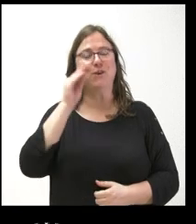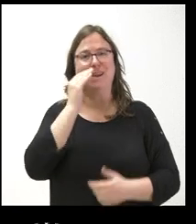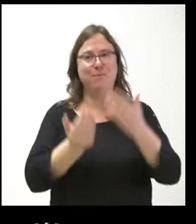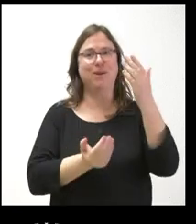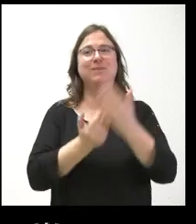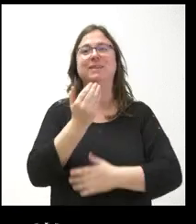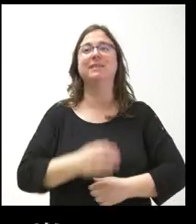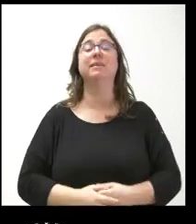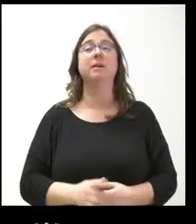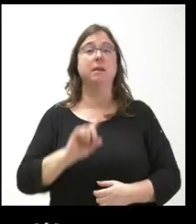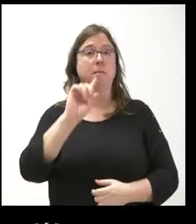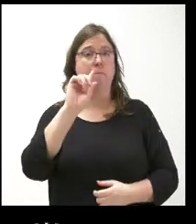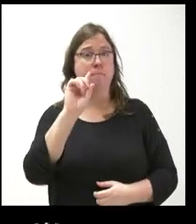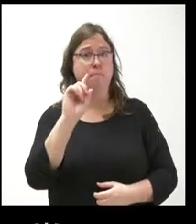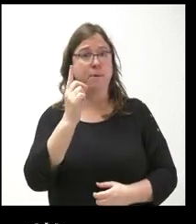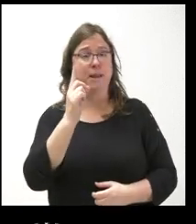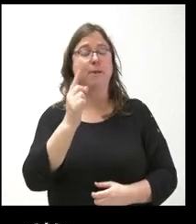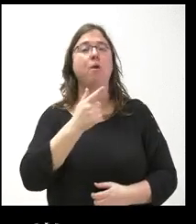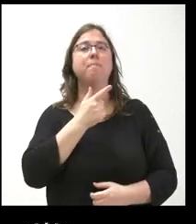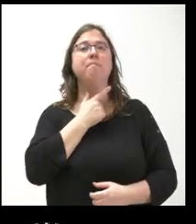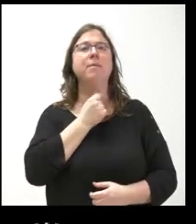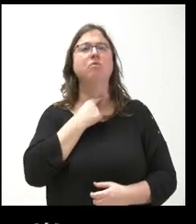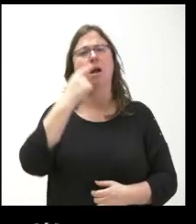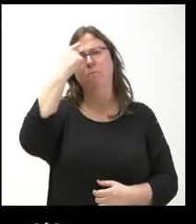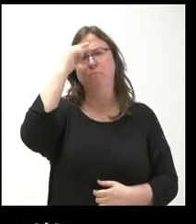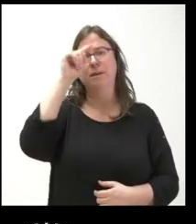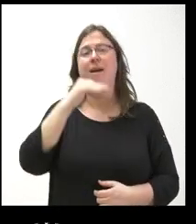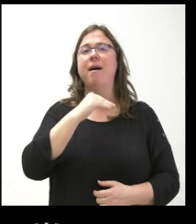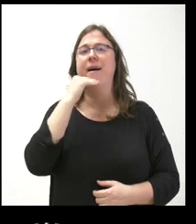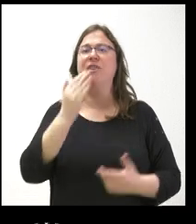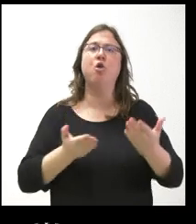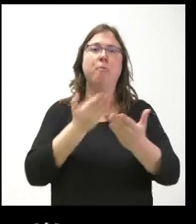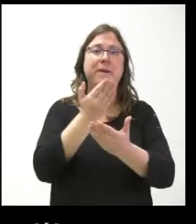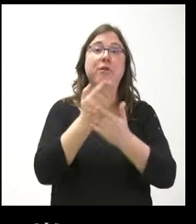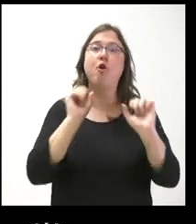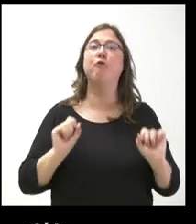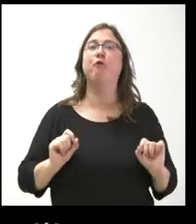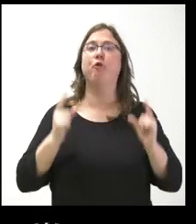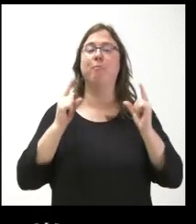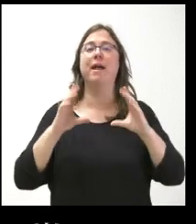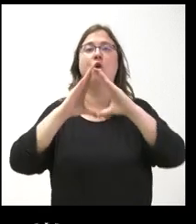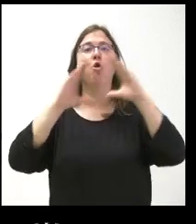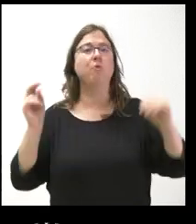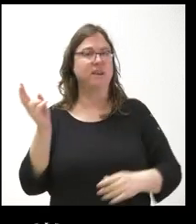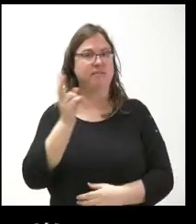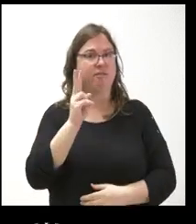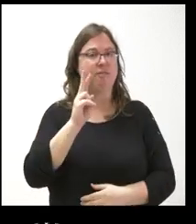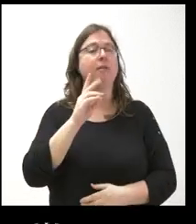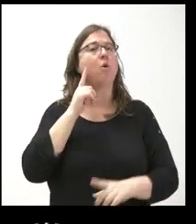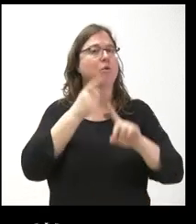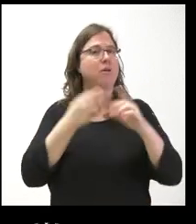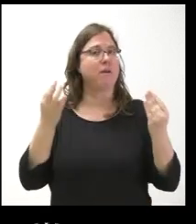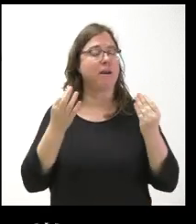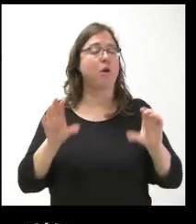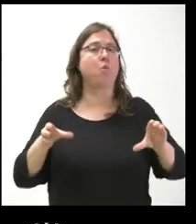buenos días. En primer lugar, me gustaría saber si han recibido alguna petición formal de la Universidad de Valladolid para que la Junta se